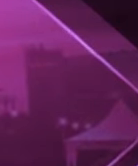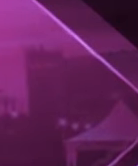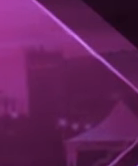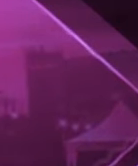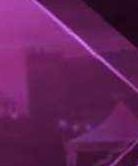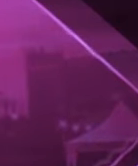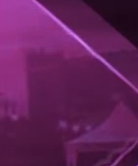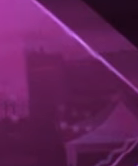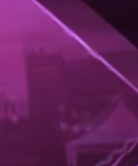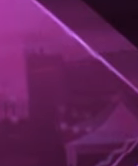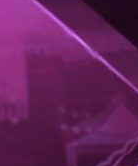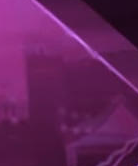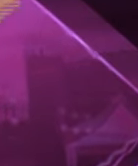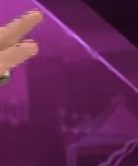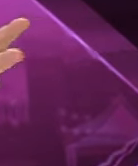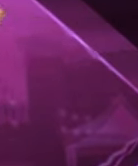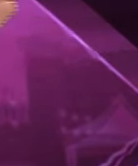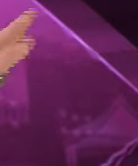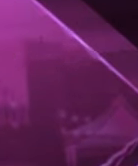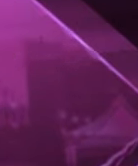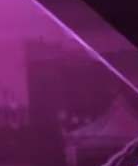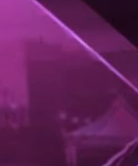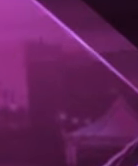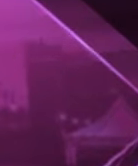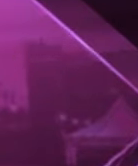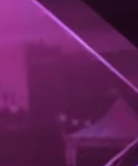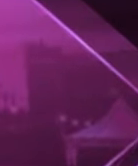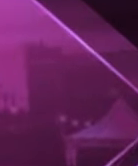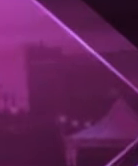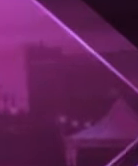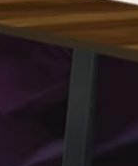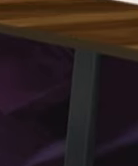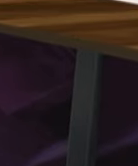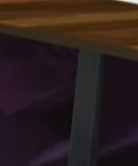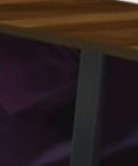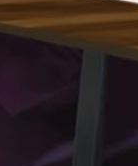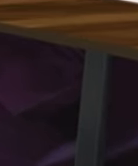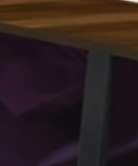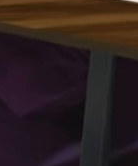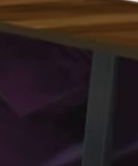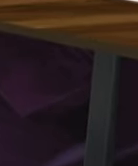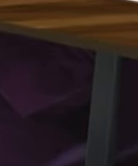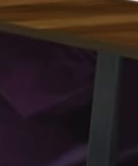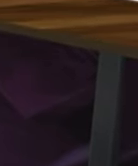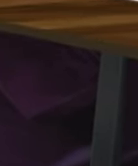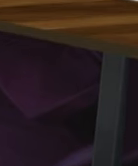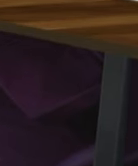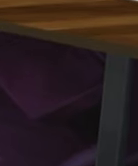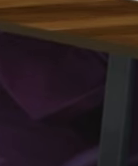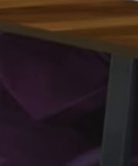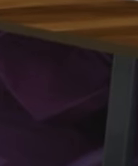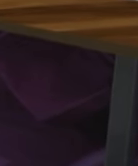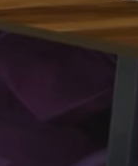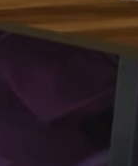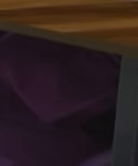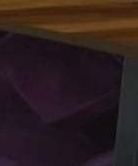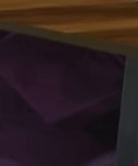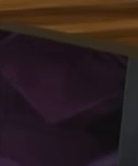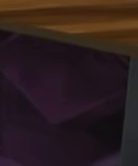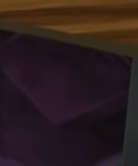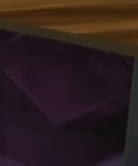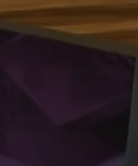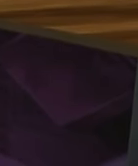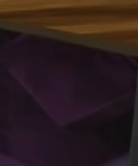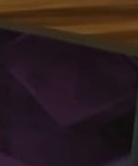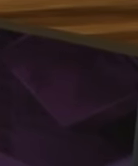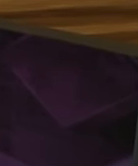maravillosa serie de nuestro querido colega y amigo Guillermo Ozono bienvenido Guillermo gracias a Caranda son cinco historias que hice